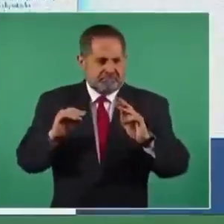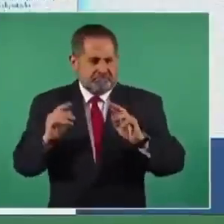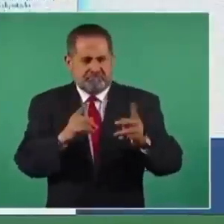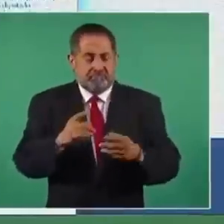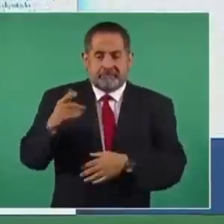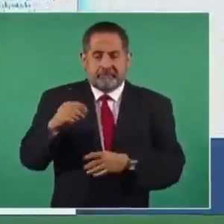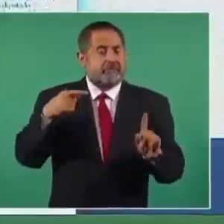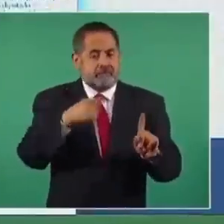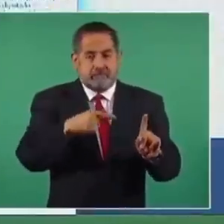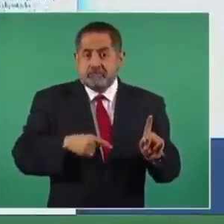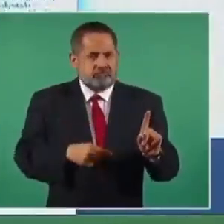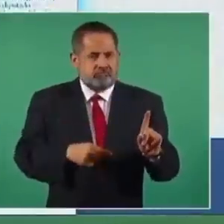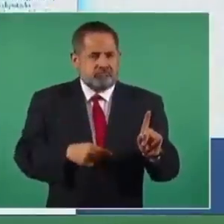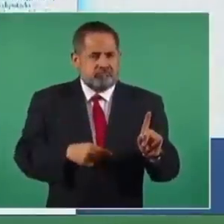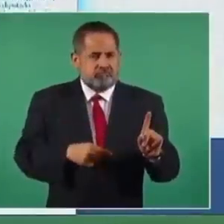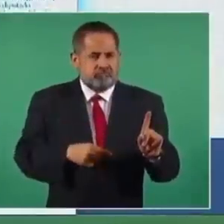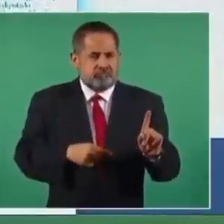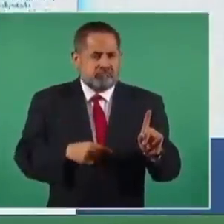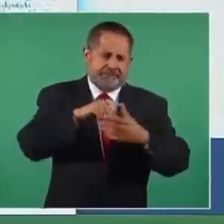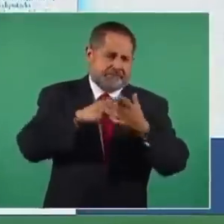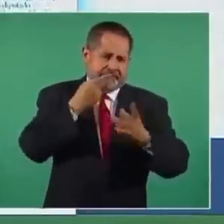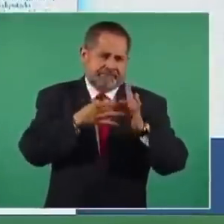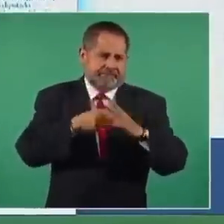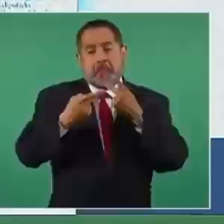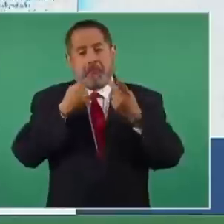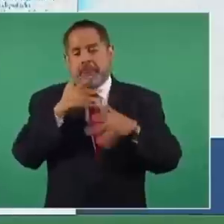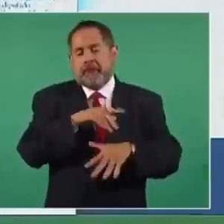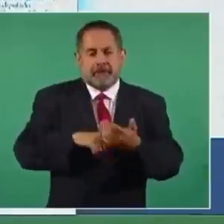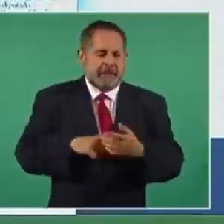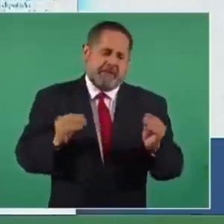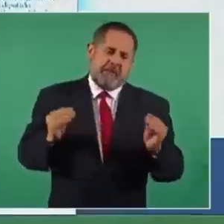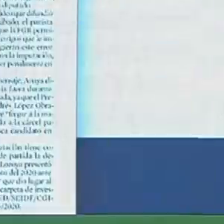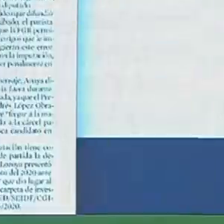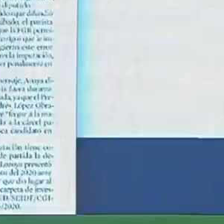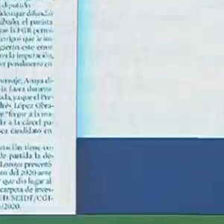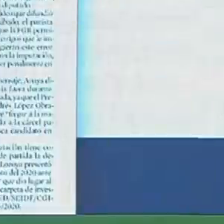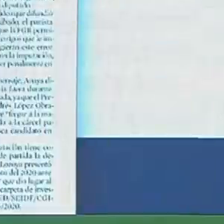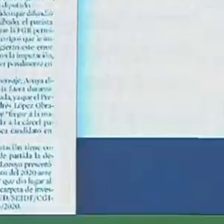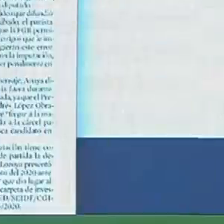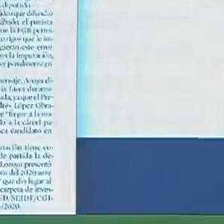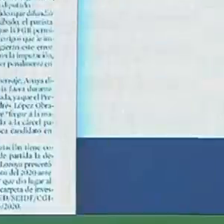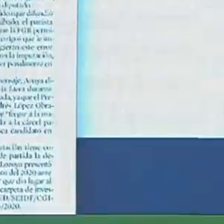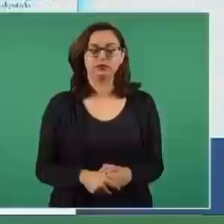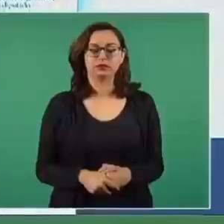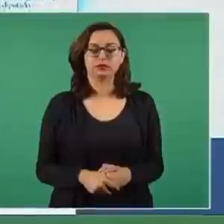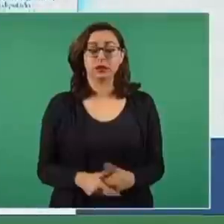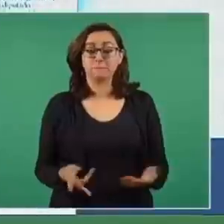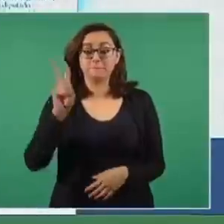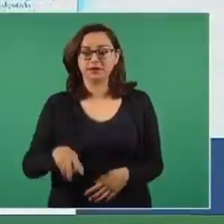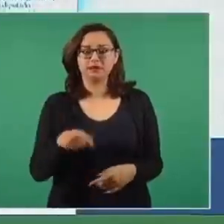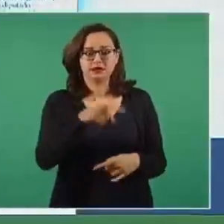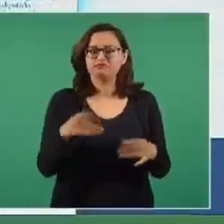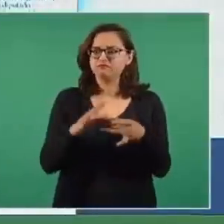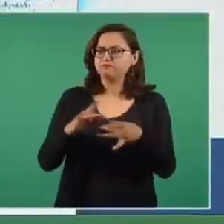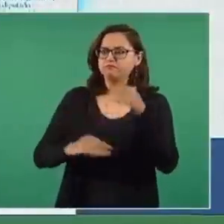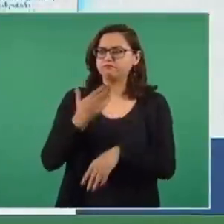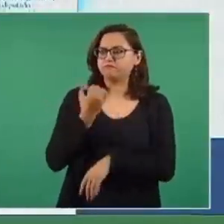Como Diego es parlamentario, leguleyo, gana el debate. ¿Qué creen que hace el señor Diego Fernández de Ceballos?